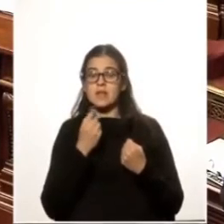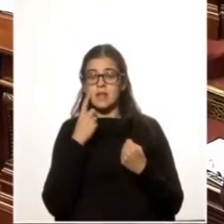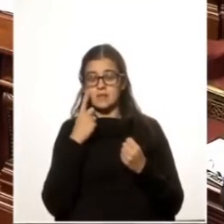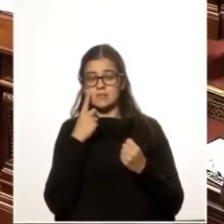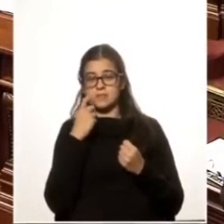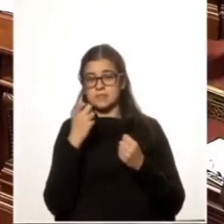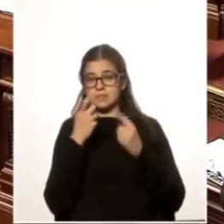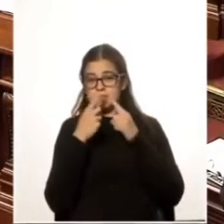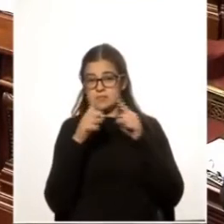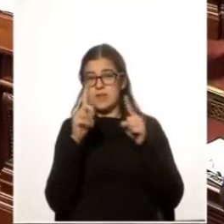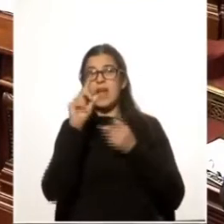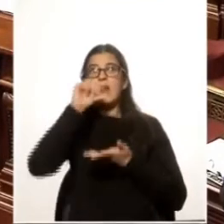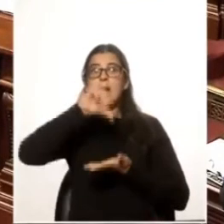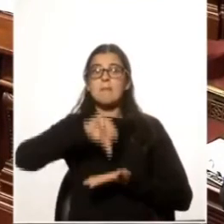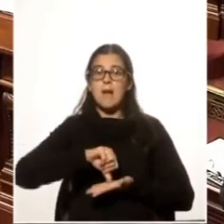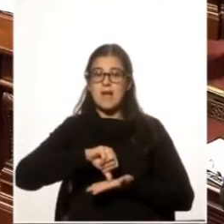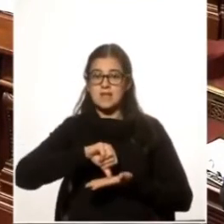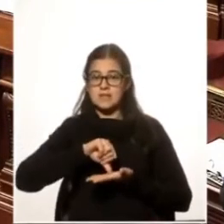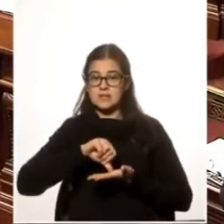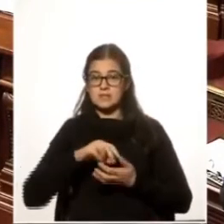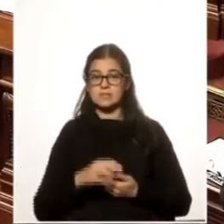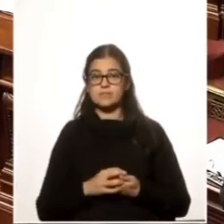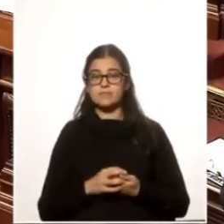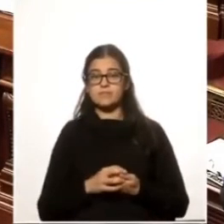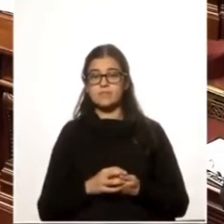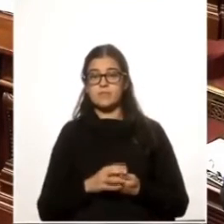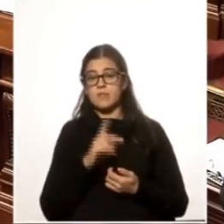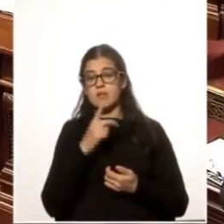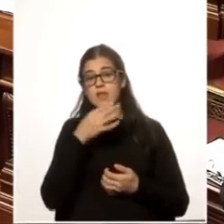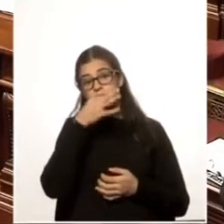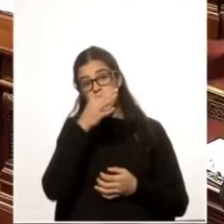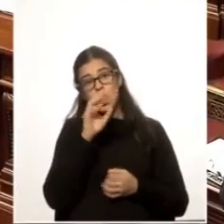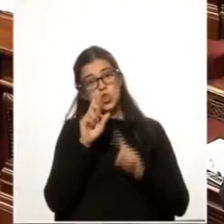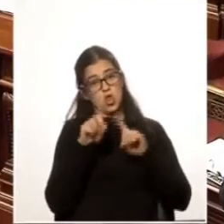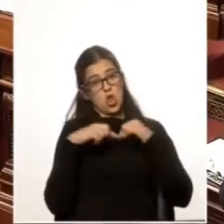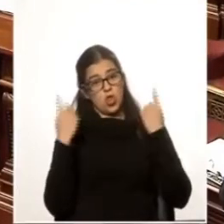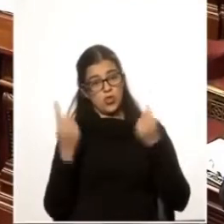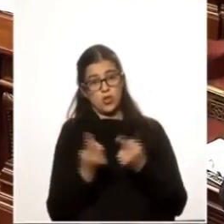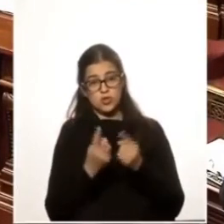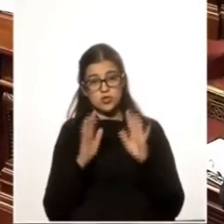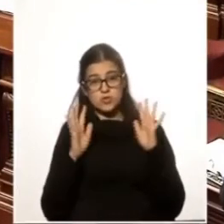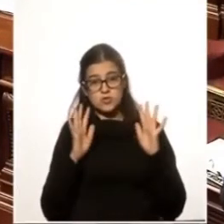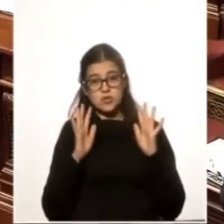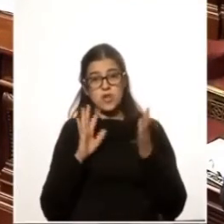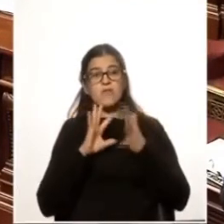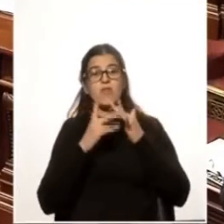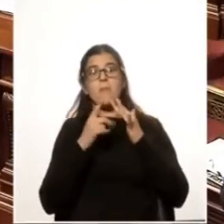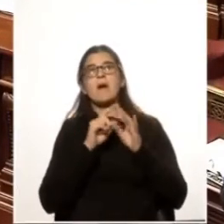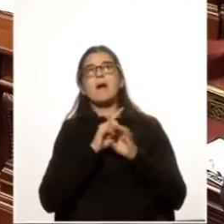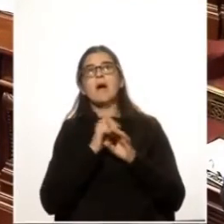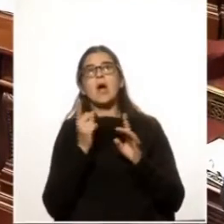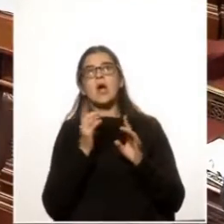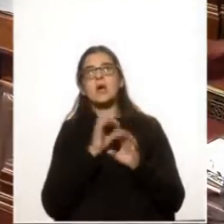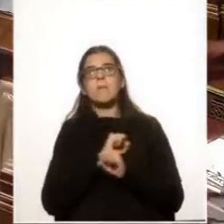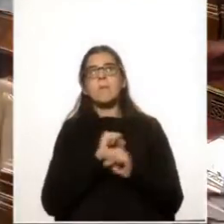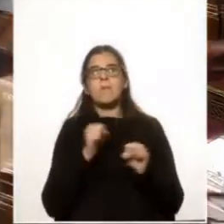en el país. Señalado por todos de manera indiscutible.